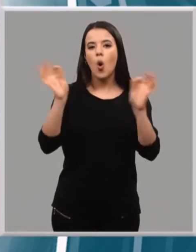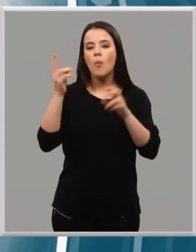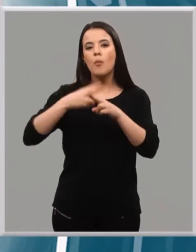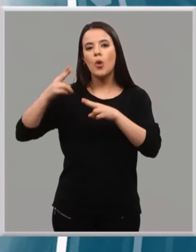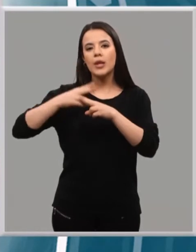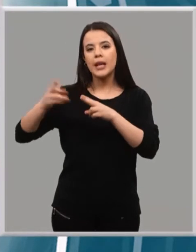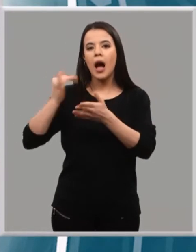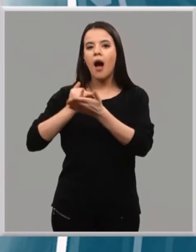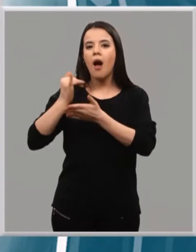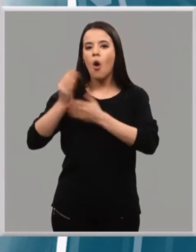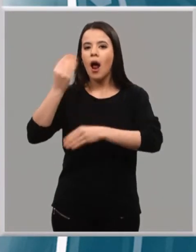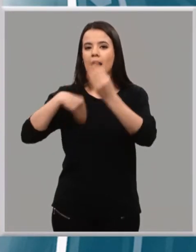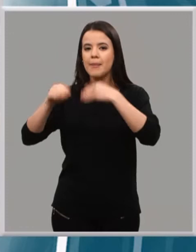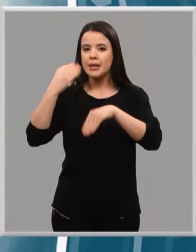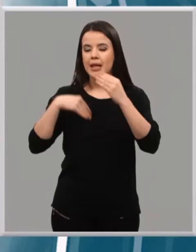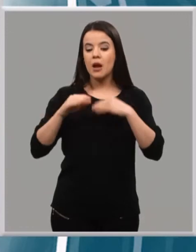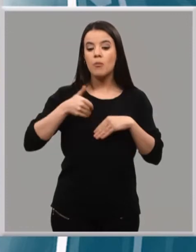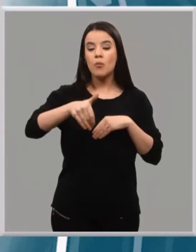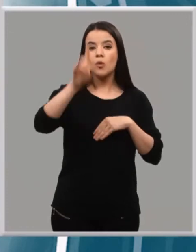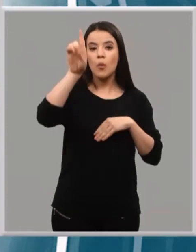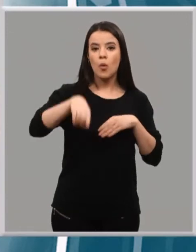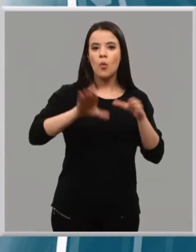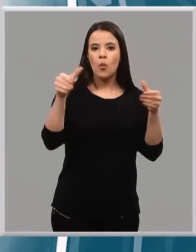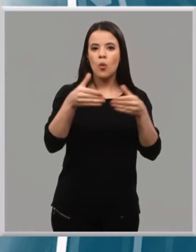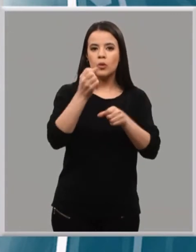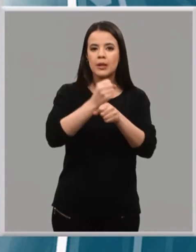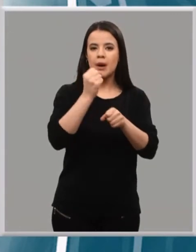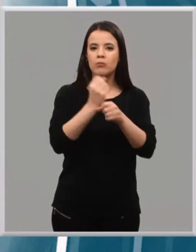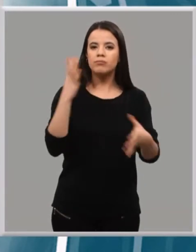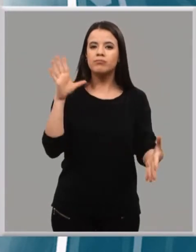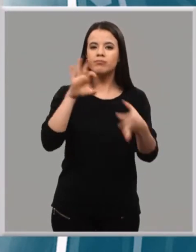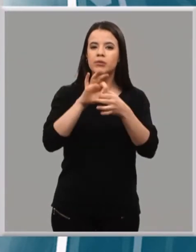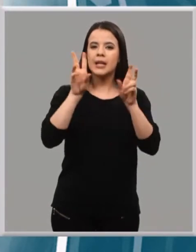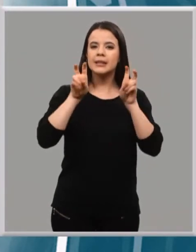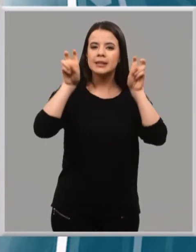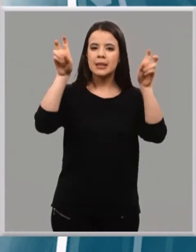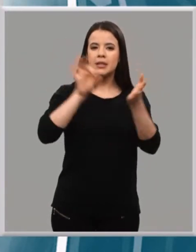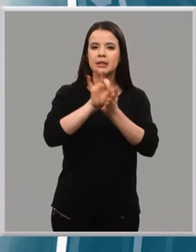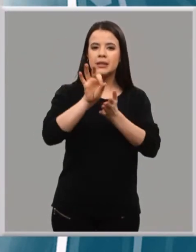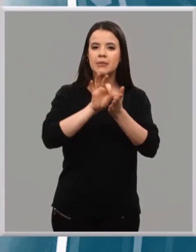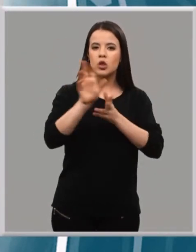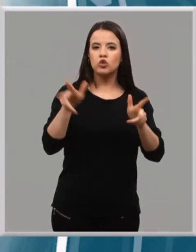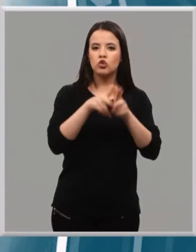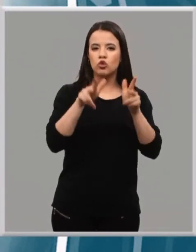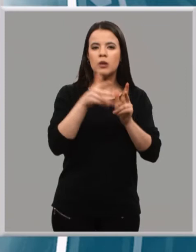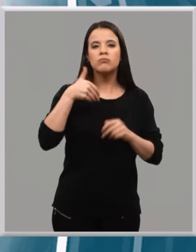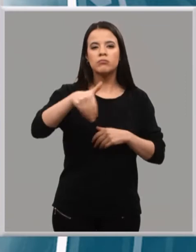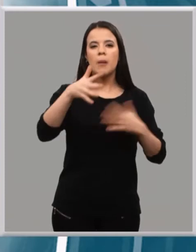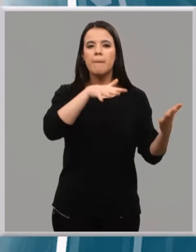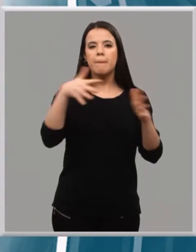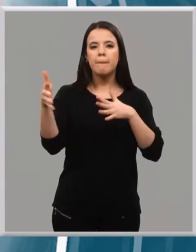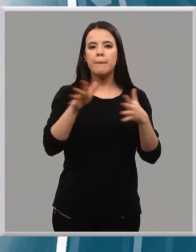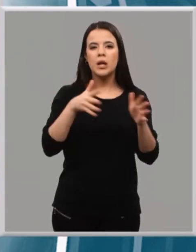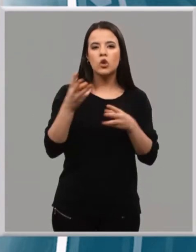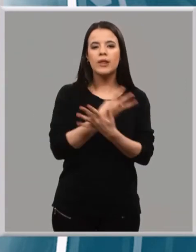mes creará un grupo de trabajo en materia de servicios sociales. Concretamente se reunirá el miércoles 18 de marzo